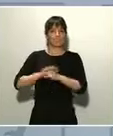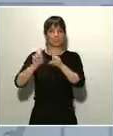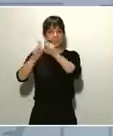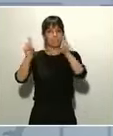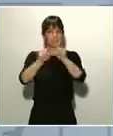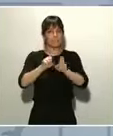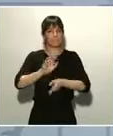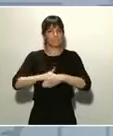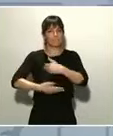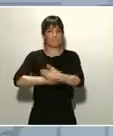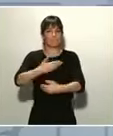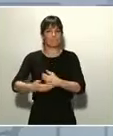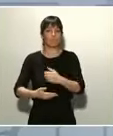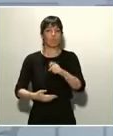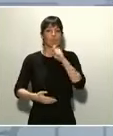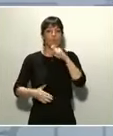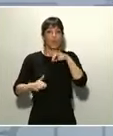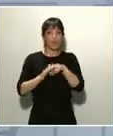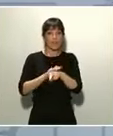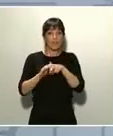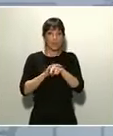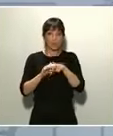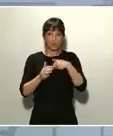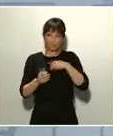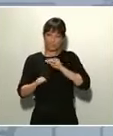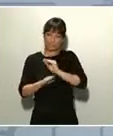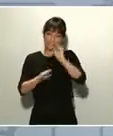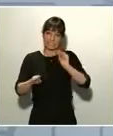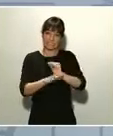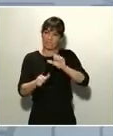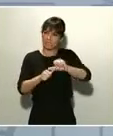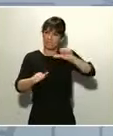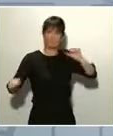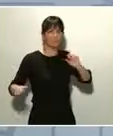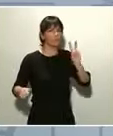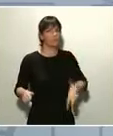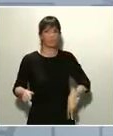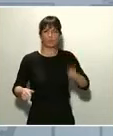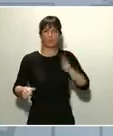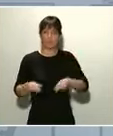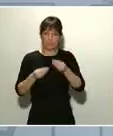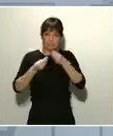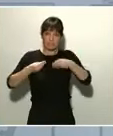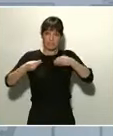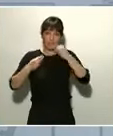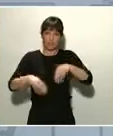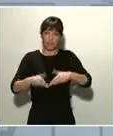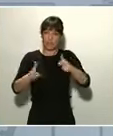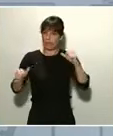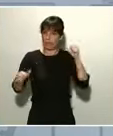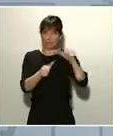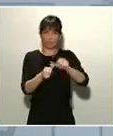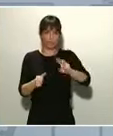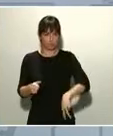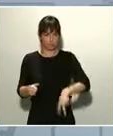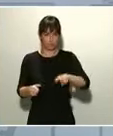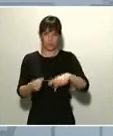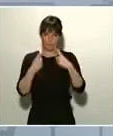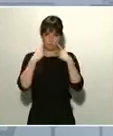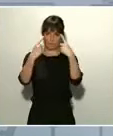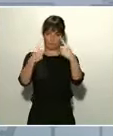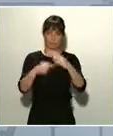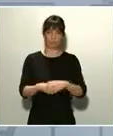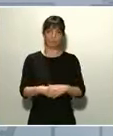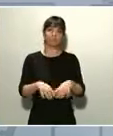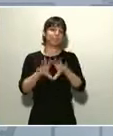de recursos que no tiene precedentes en nuestra historia democrática. En definitiva, estamos tratando de anticiparnos a los nuevos